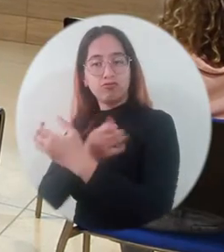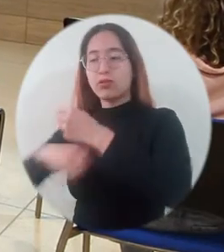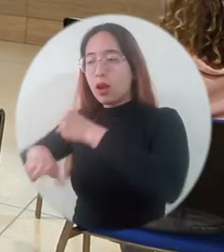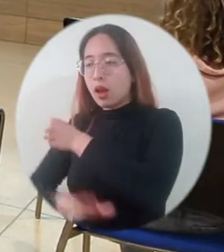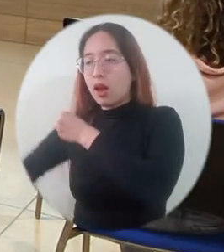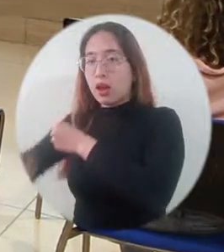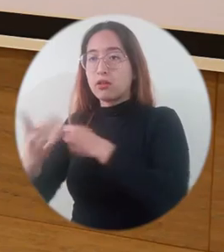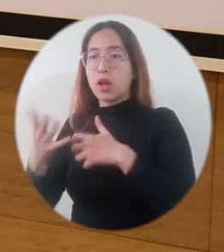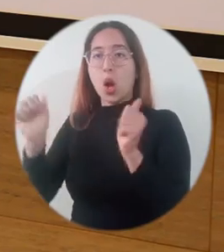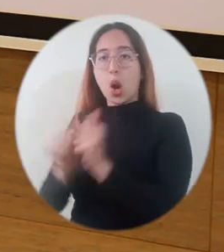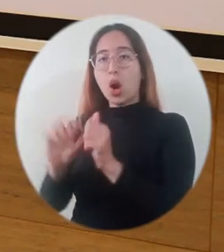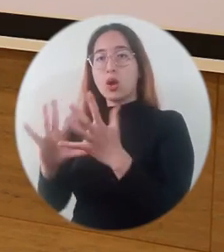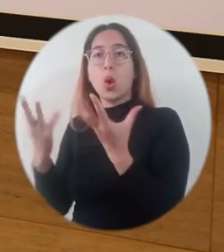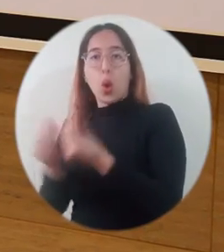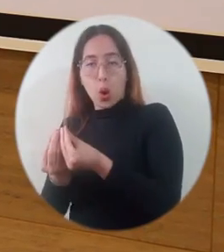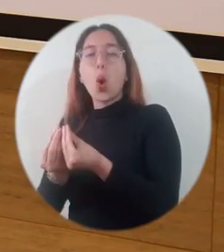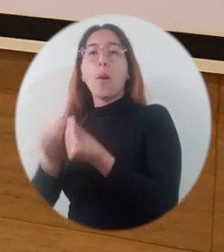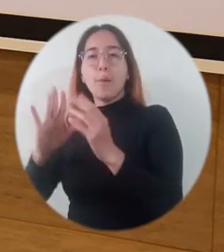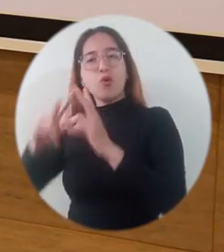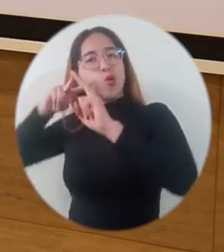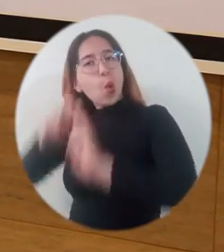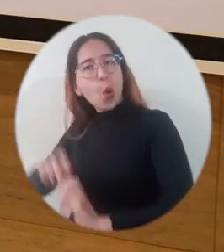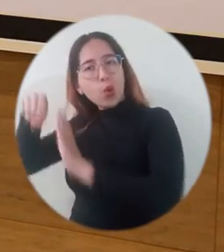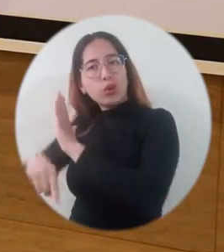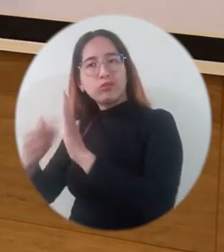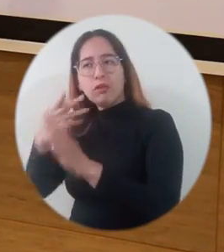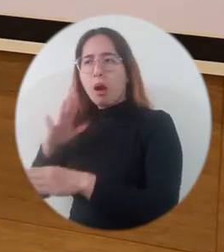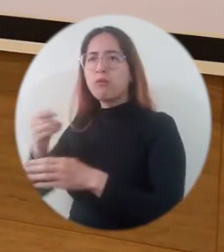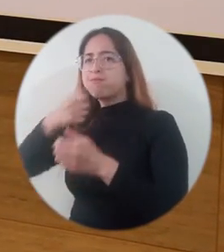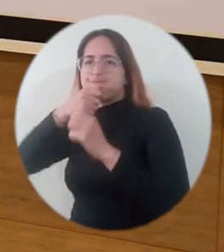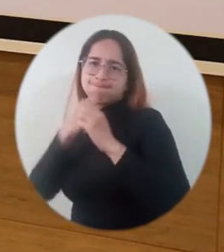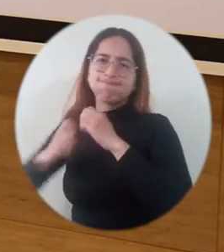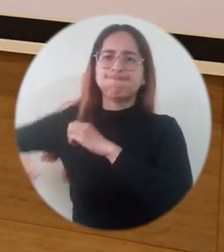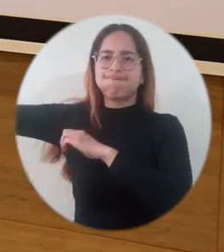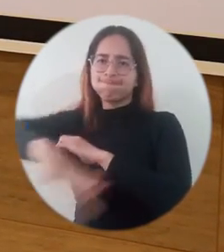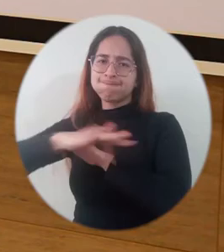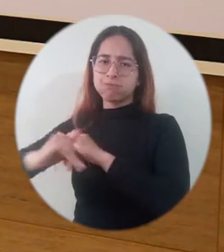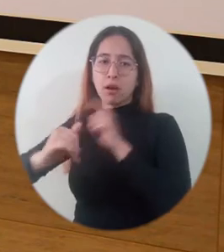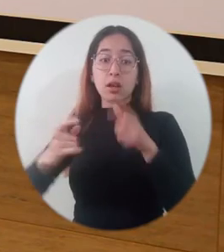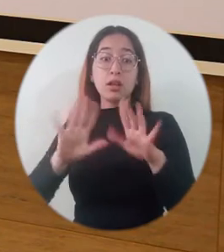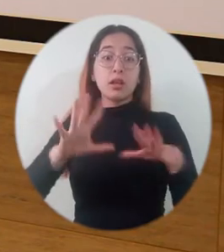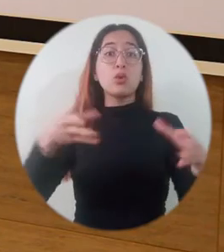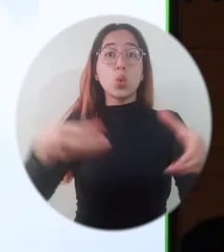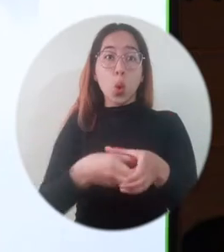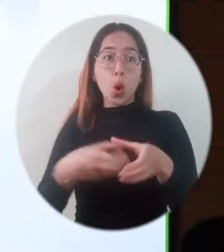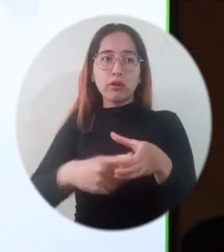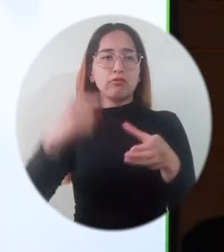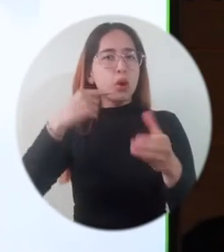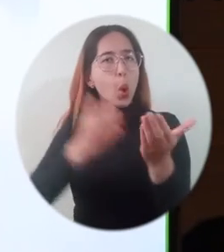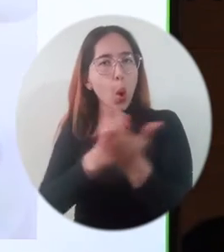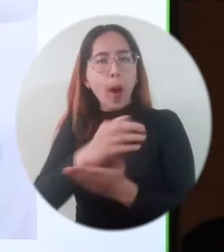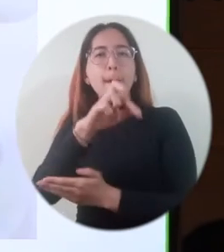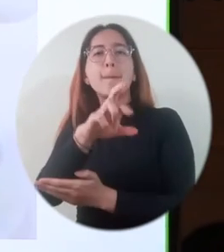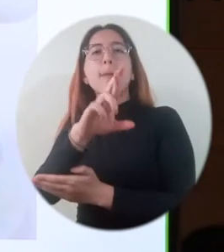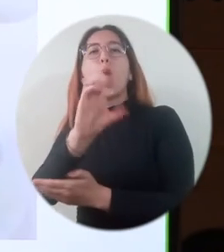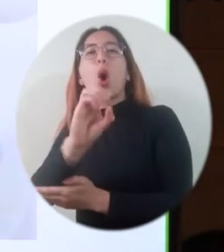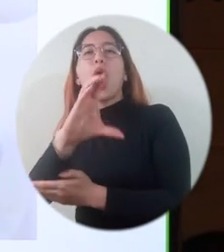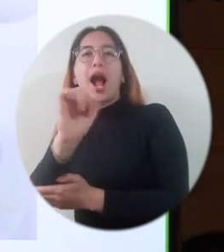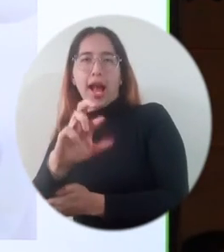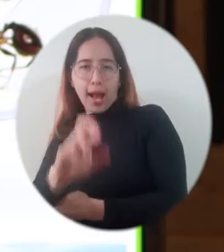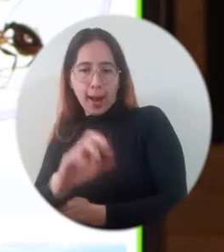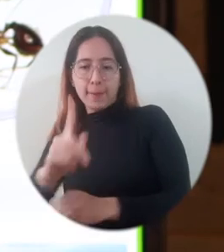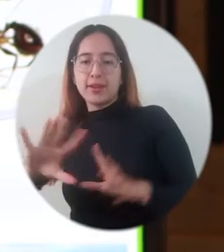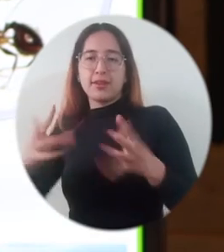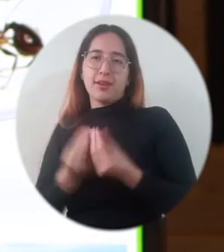Ciencias Básicas contó con ponencias de investigadores del Instituto de Investigaciones Marinas y Costeras Invemar, la Fundación Proyecto de